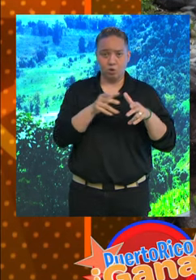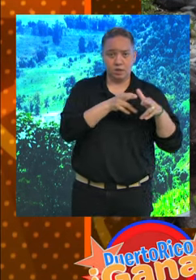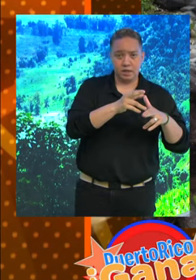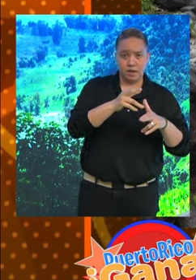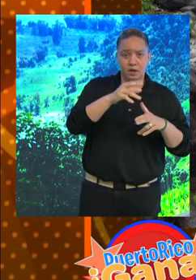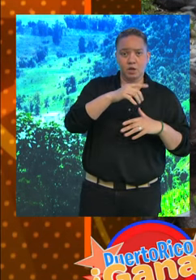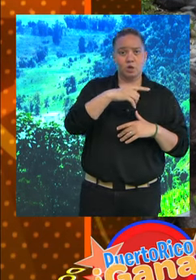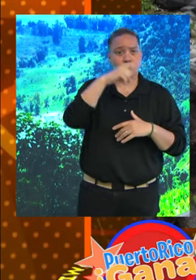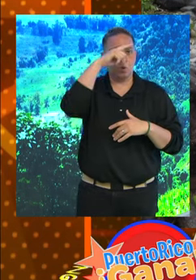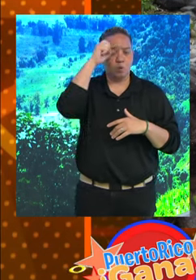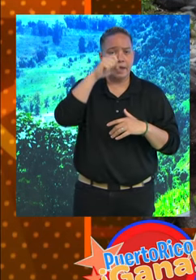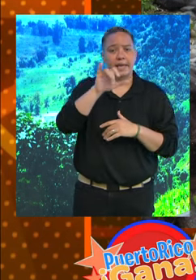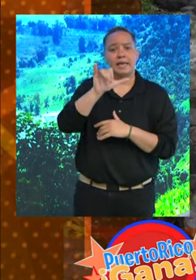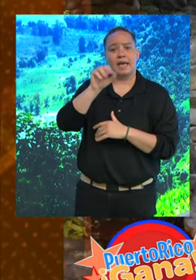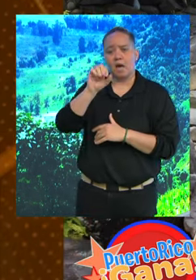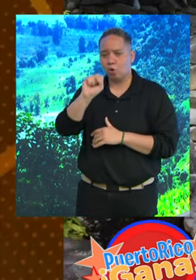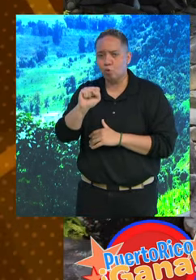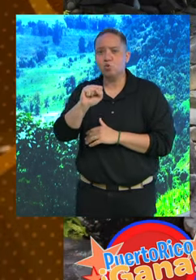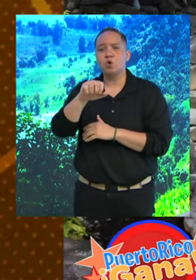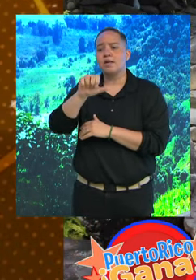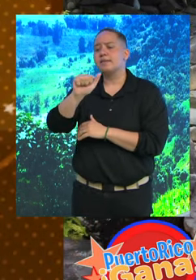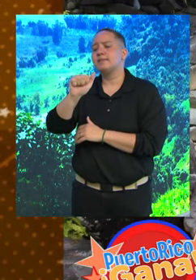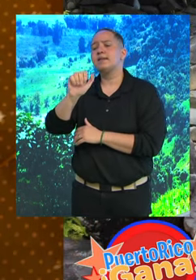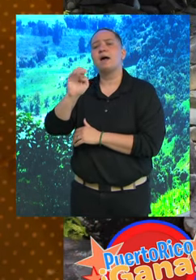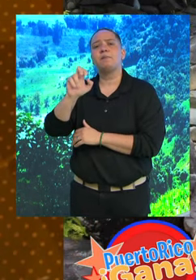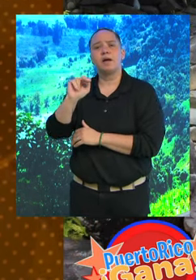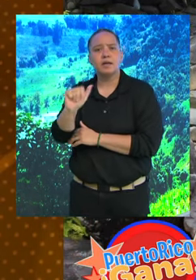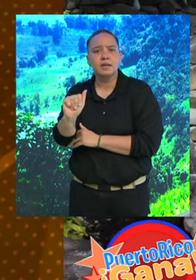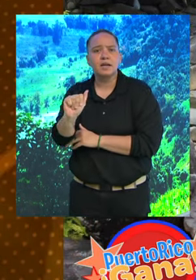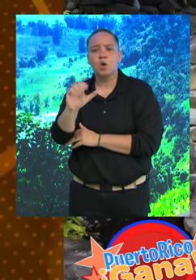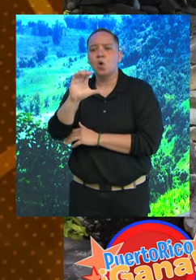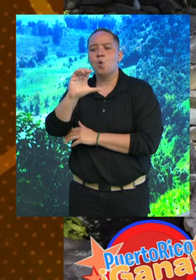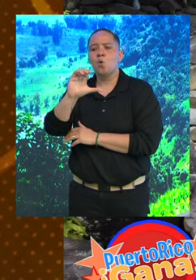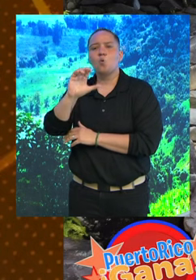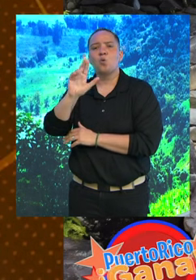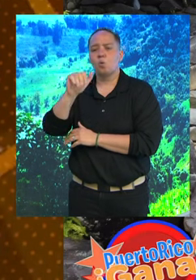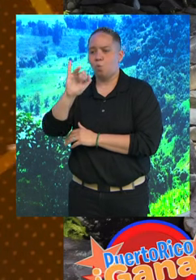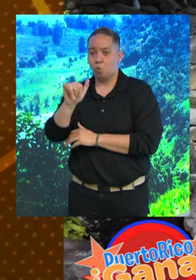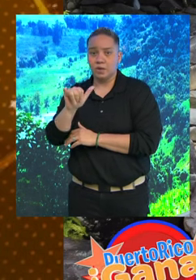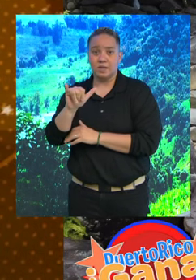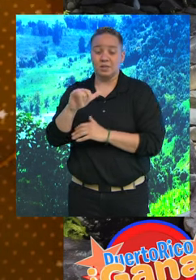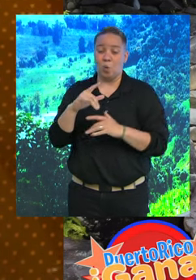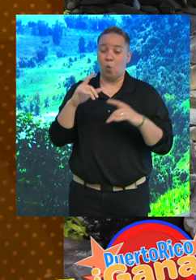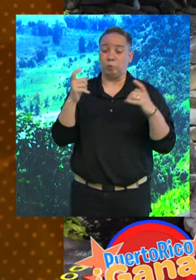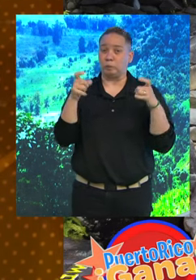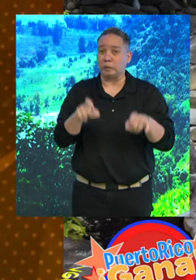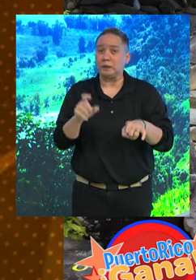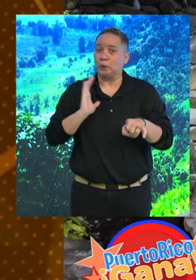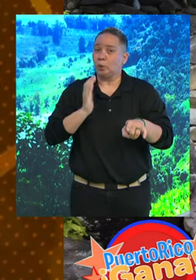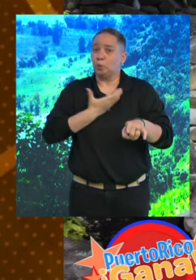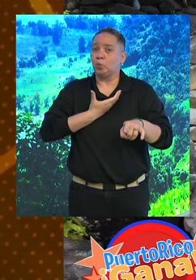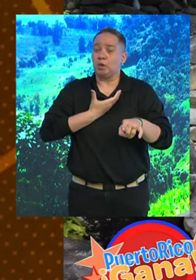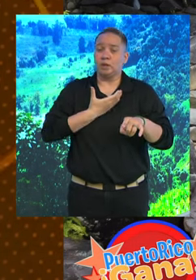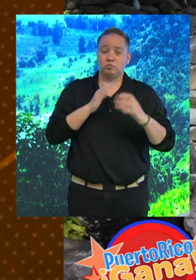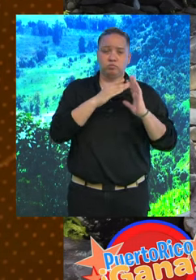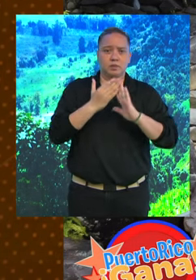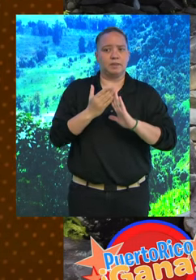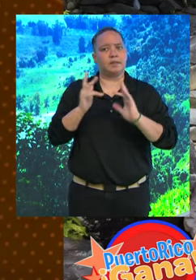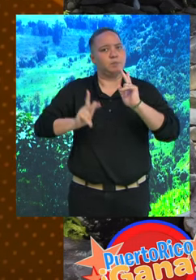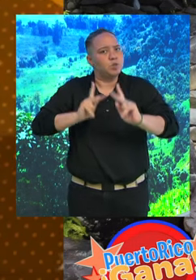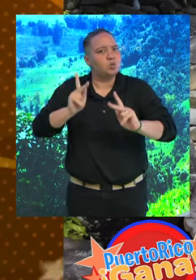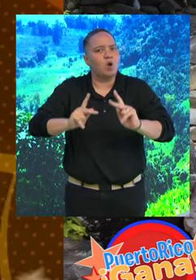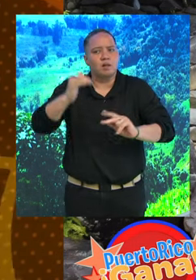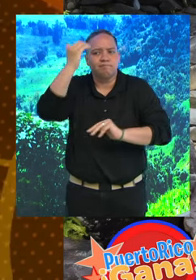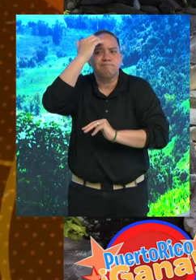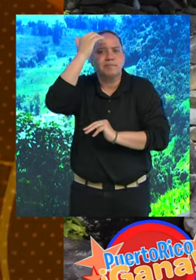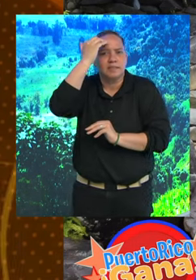Prieto, Icacos, Sabana y el Río Cubuy. Es uno de los ríos más peligrosos de nuestro pueblo. Por eso es que las personas tienen que